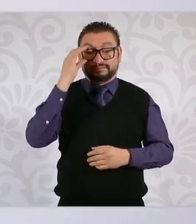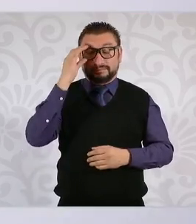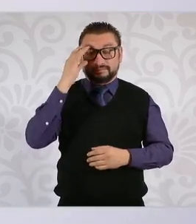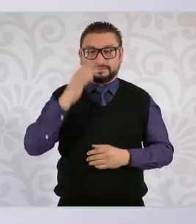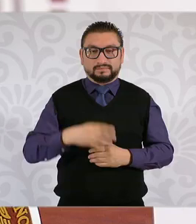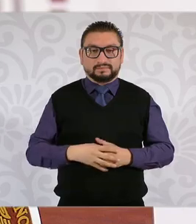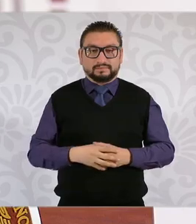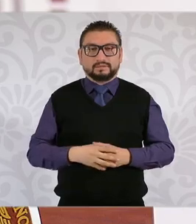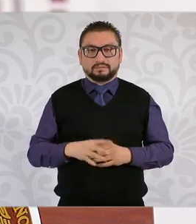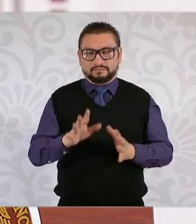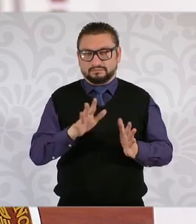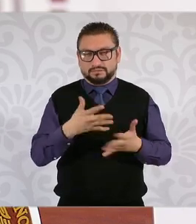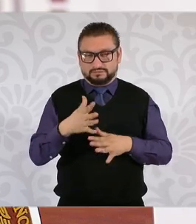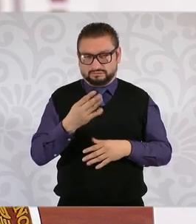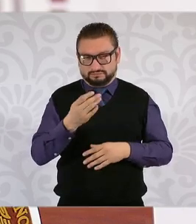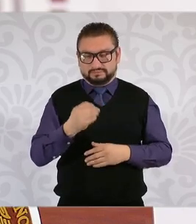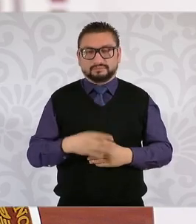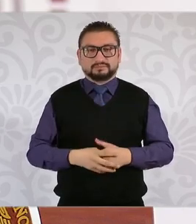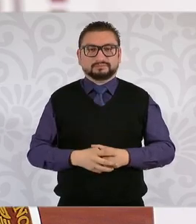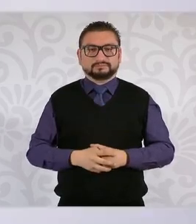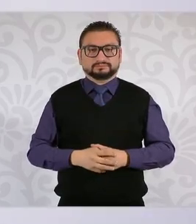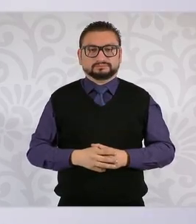o más o menos alrededor de las 9